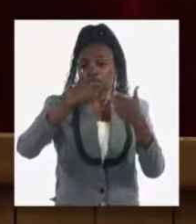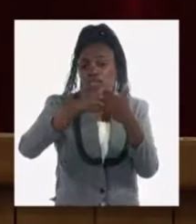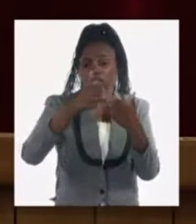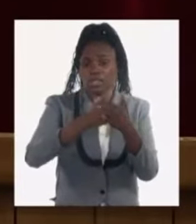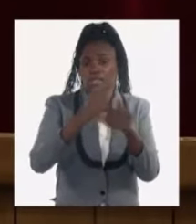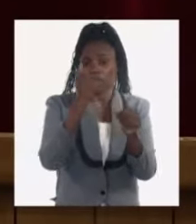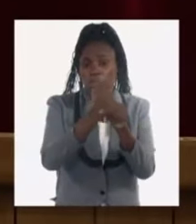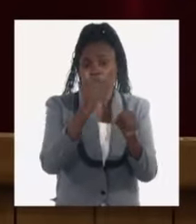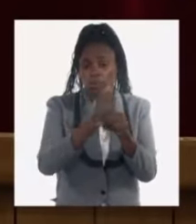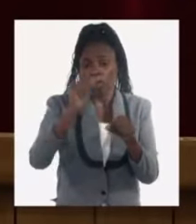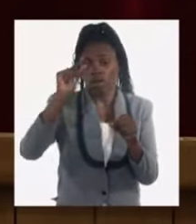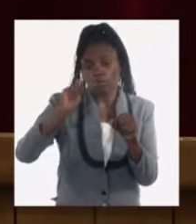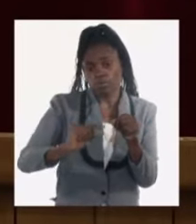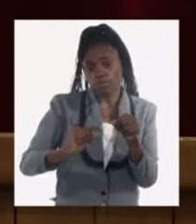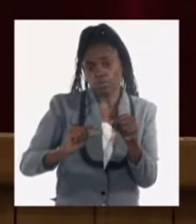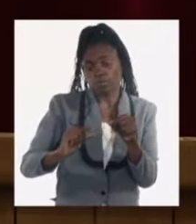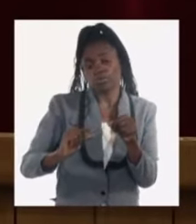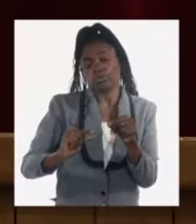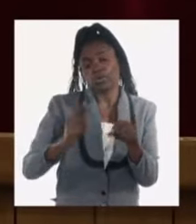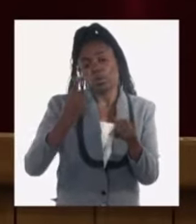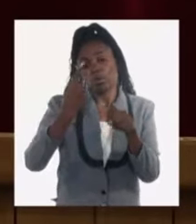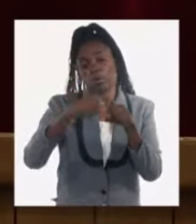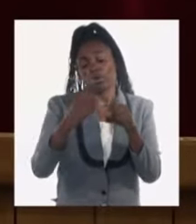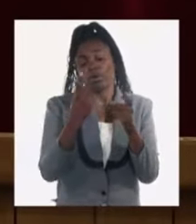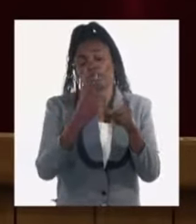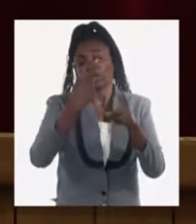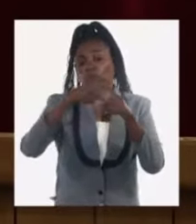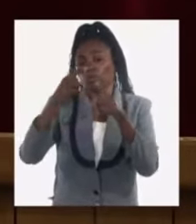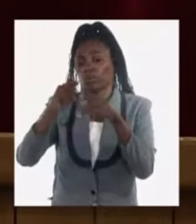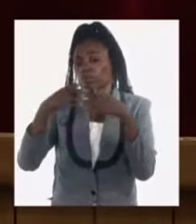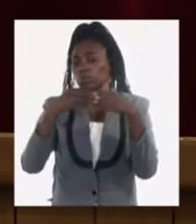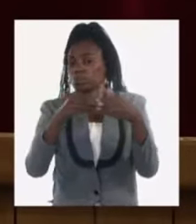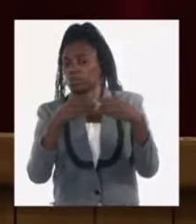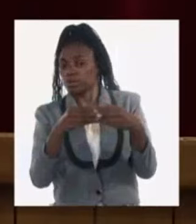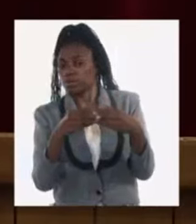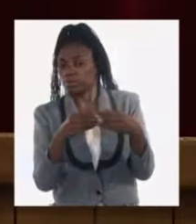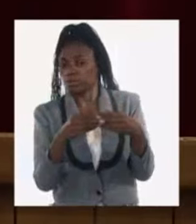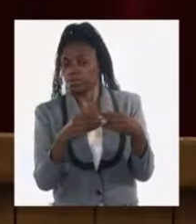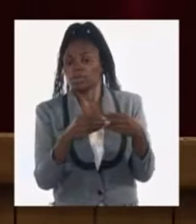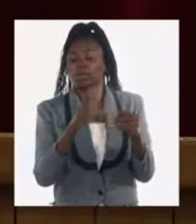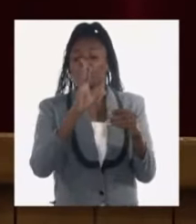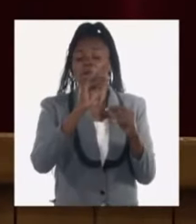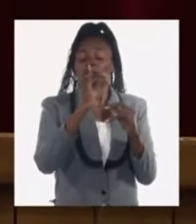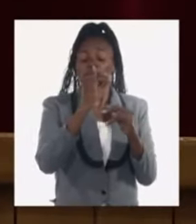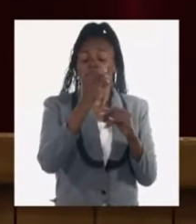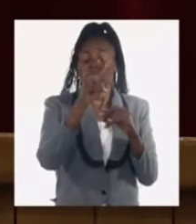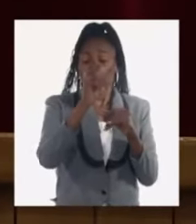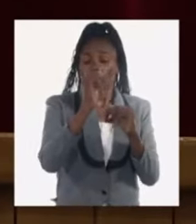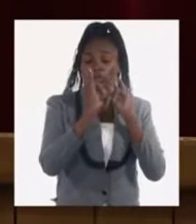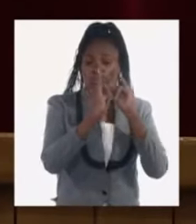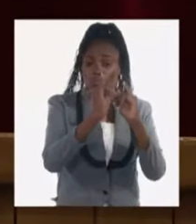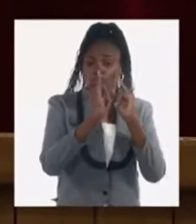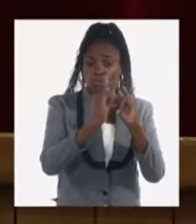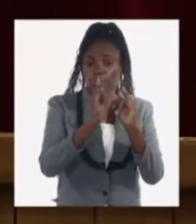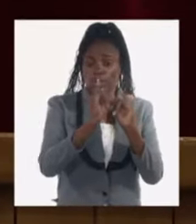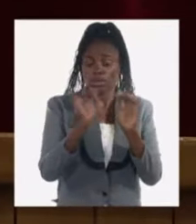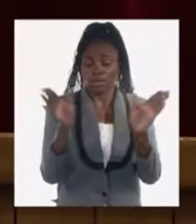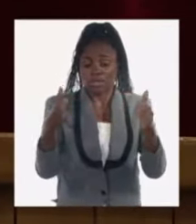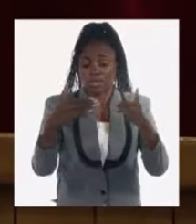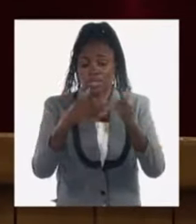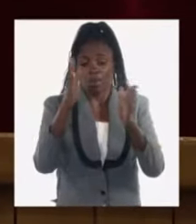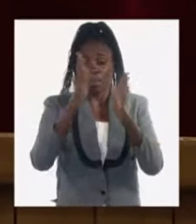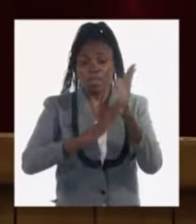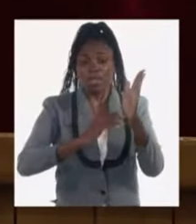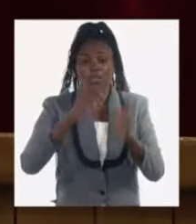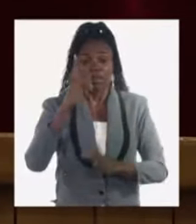operando a baja capacidad por déficit de insumos para actualizarles la información al cierre del mes de noviembre de